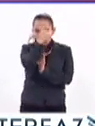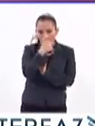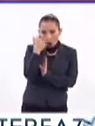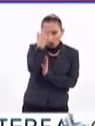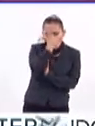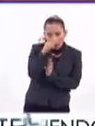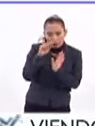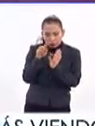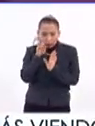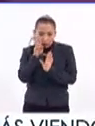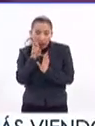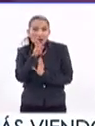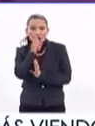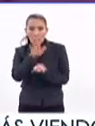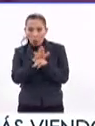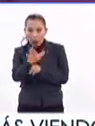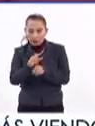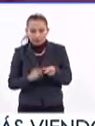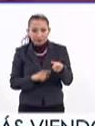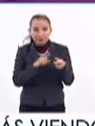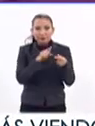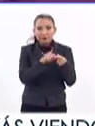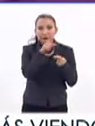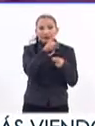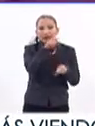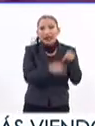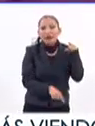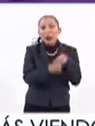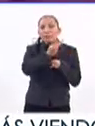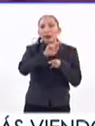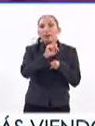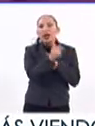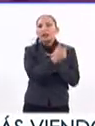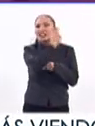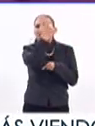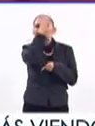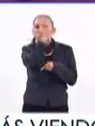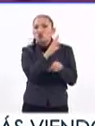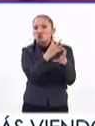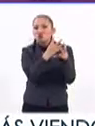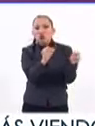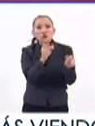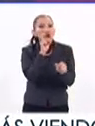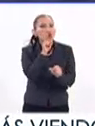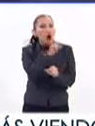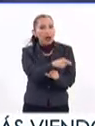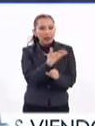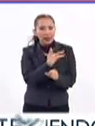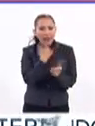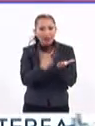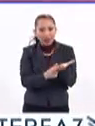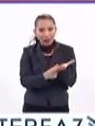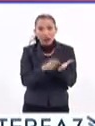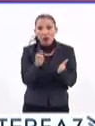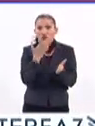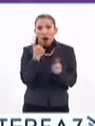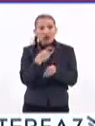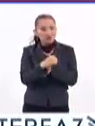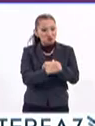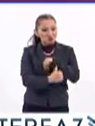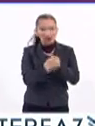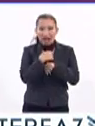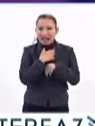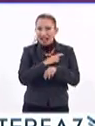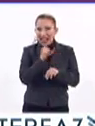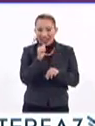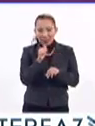horas, los resultados fueron los siguientes. Se eliminó el VPH en el 100% de las pacientes que lo portaban sin tener lesiones.